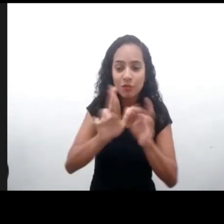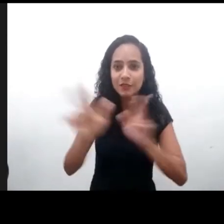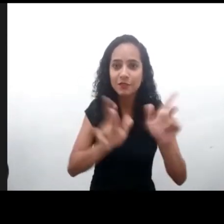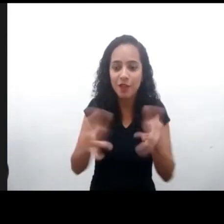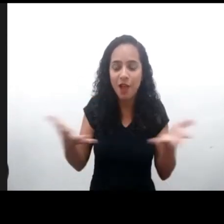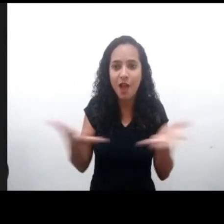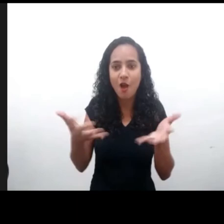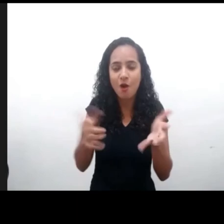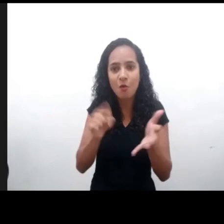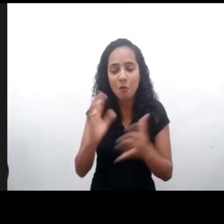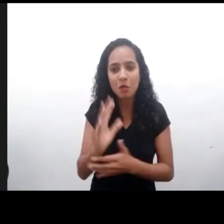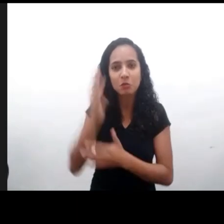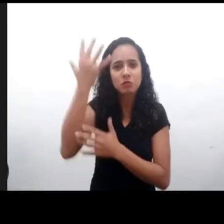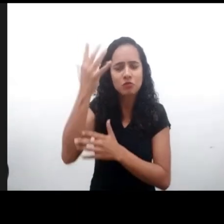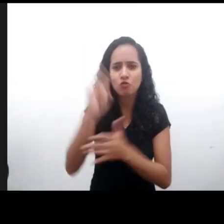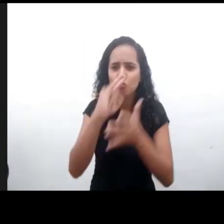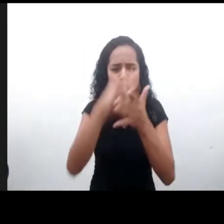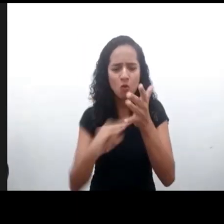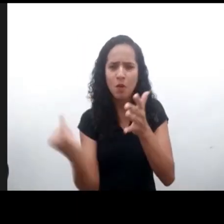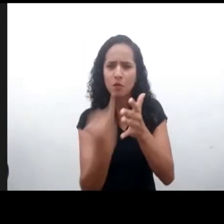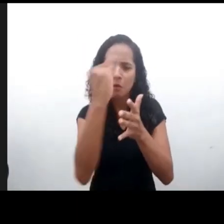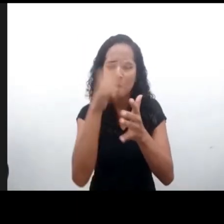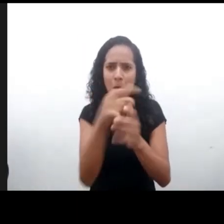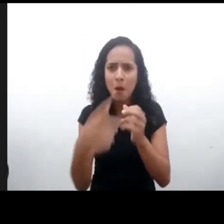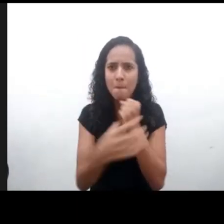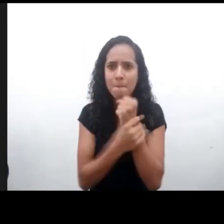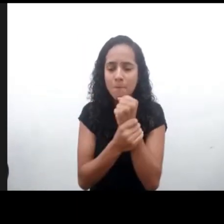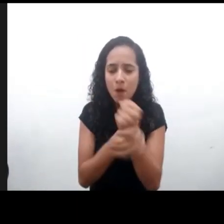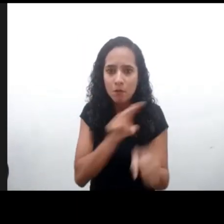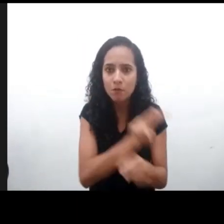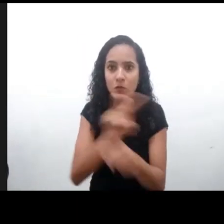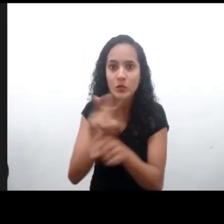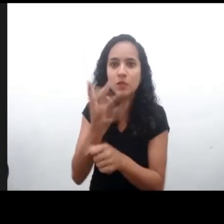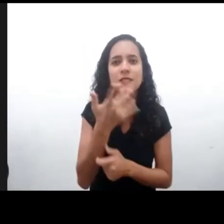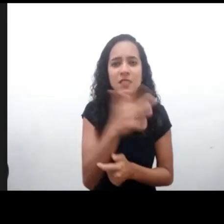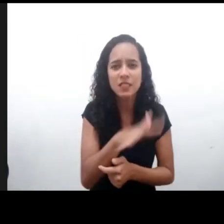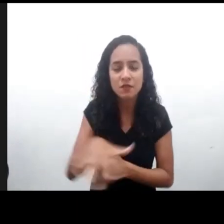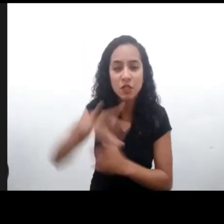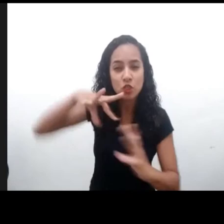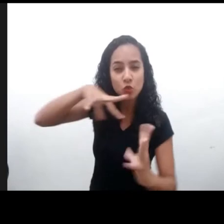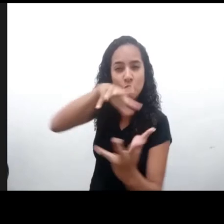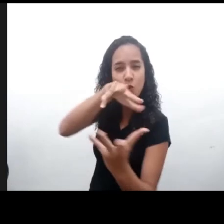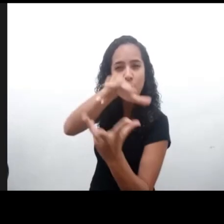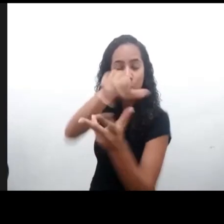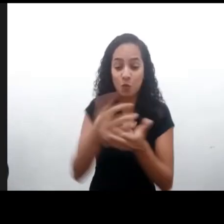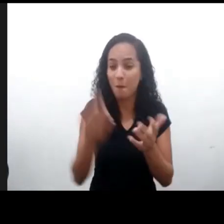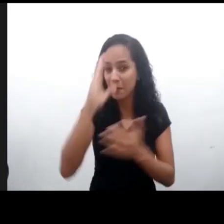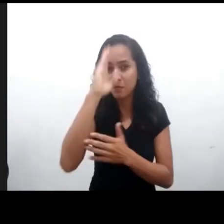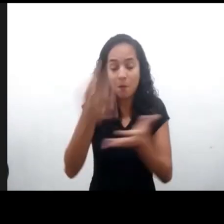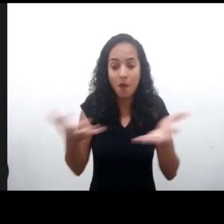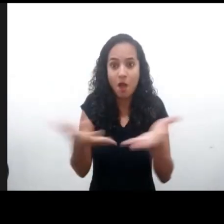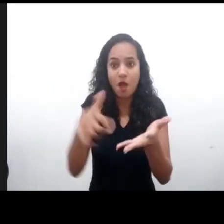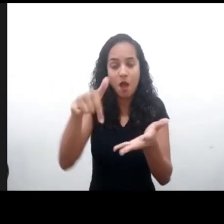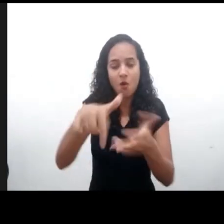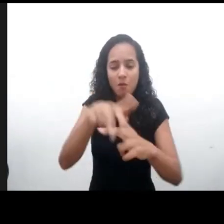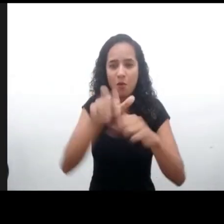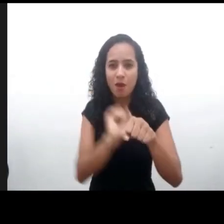digital. Es una alegría estar aquí con ustedes de más de 15 países diferentes en este momento de celebración de la adopción del documento